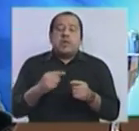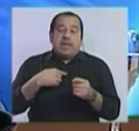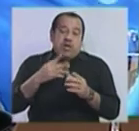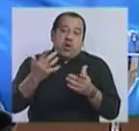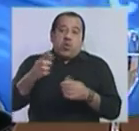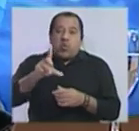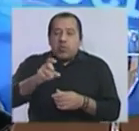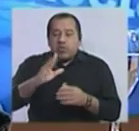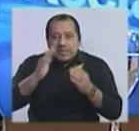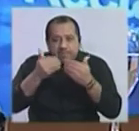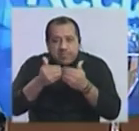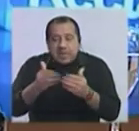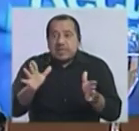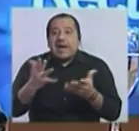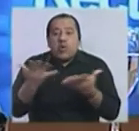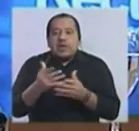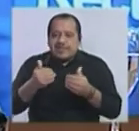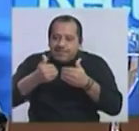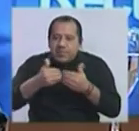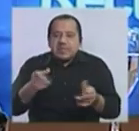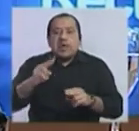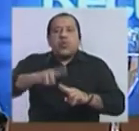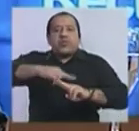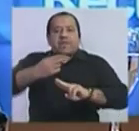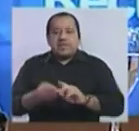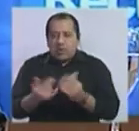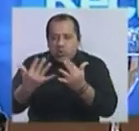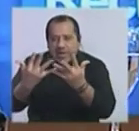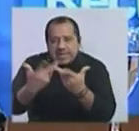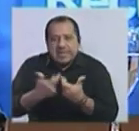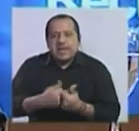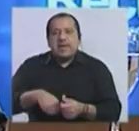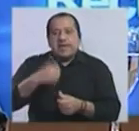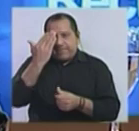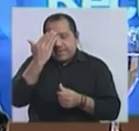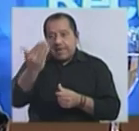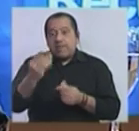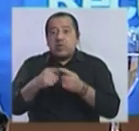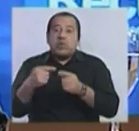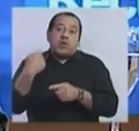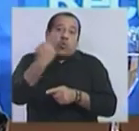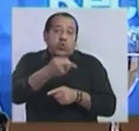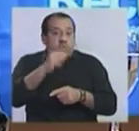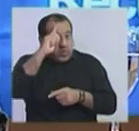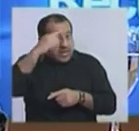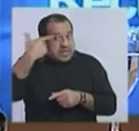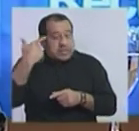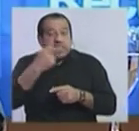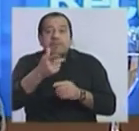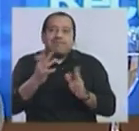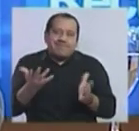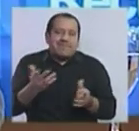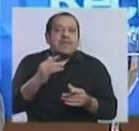empieza a haber un reacomodo en el Frente Amplio y del lado de oposición nos sorprende, digamos, los pasos porque